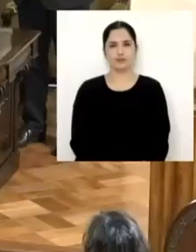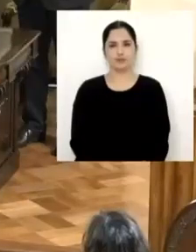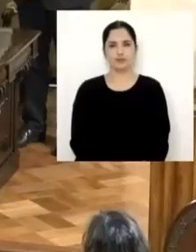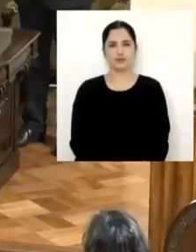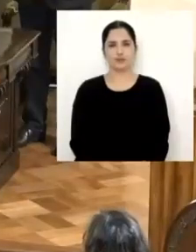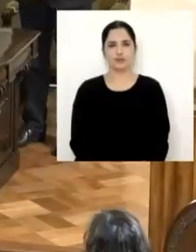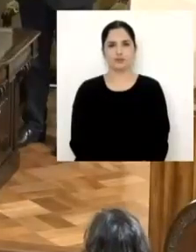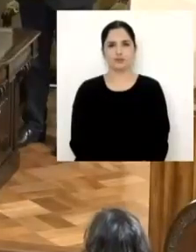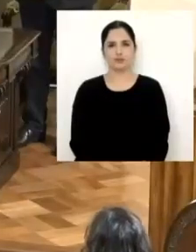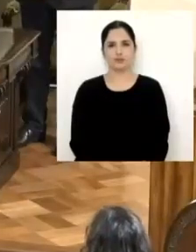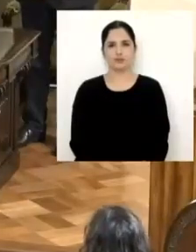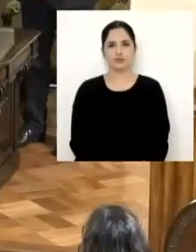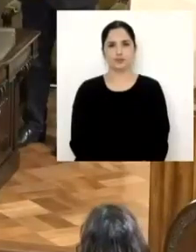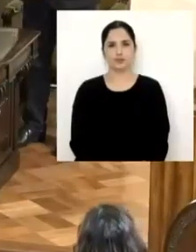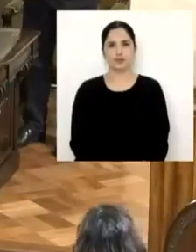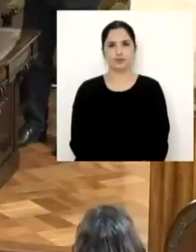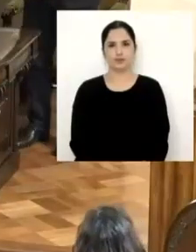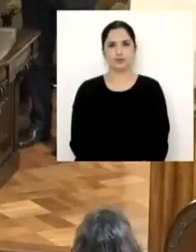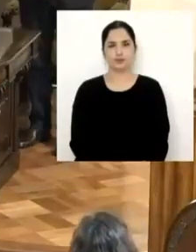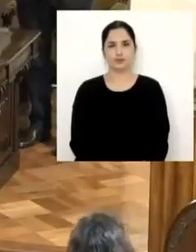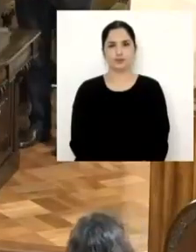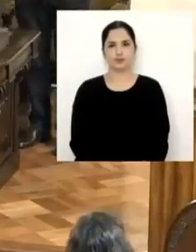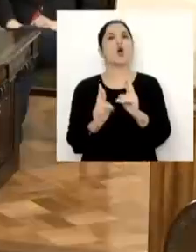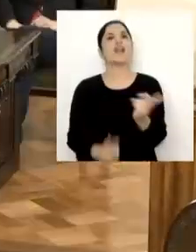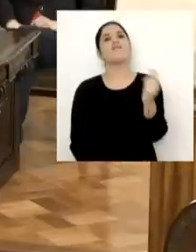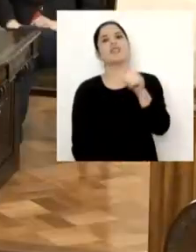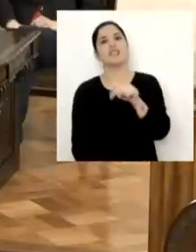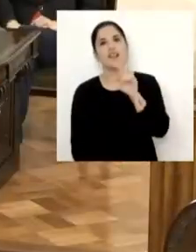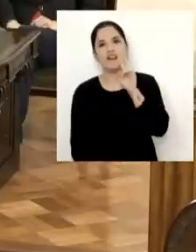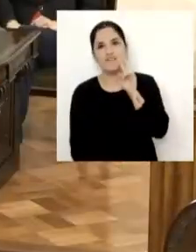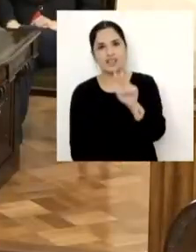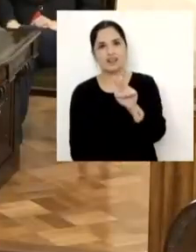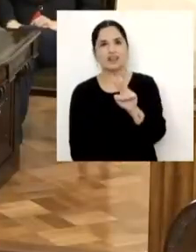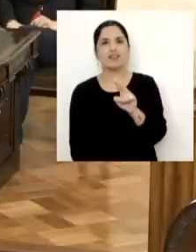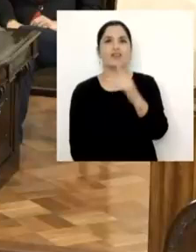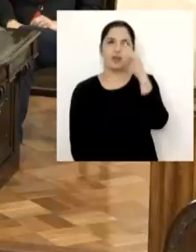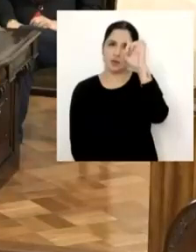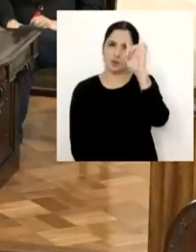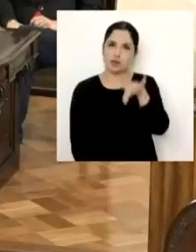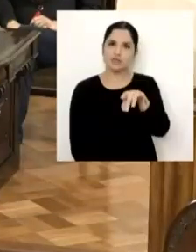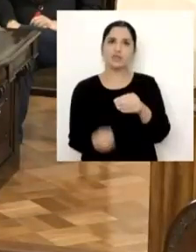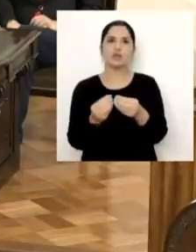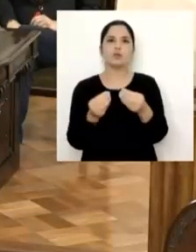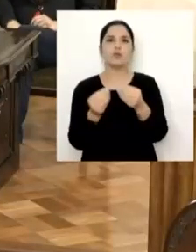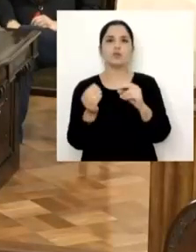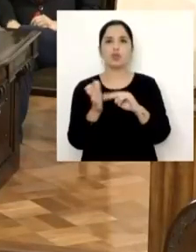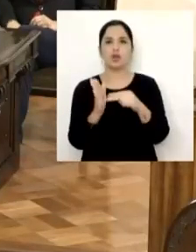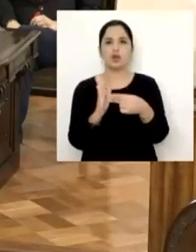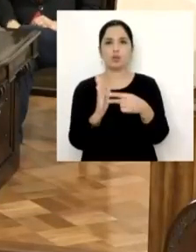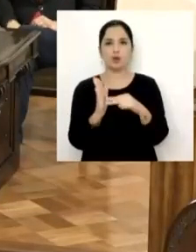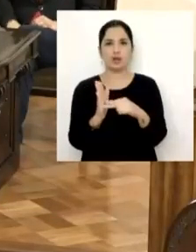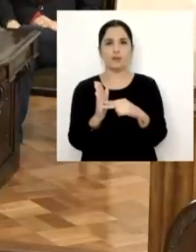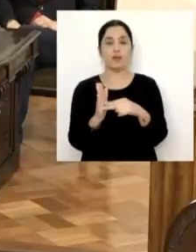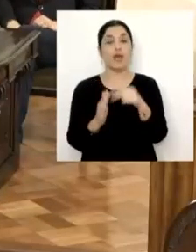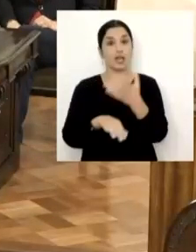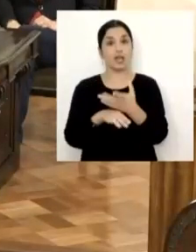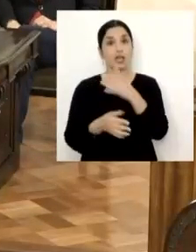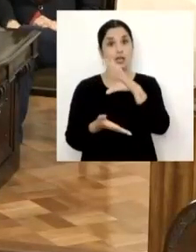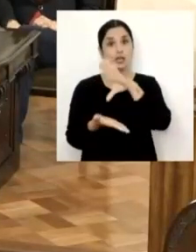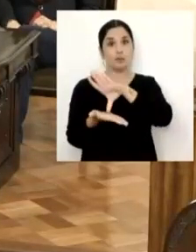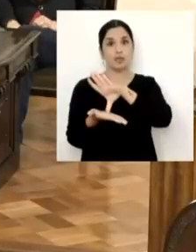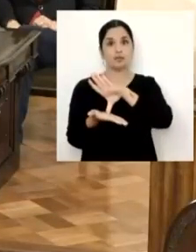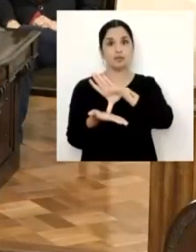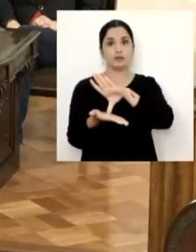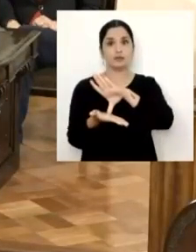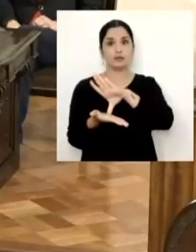inicia con los sueños y las esperanzas de una comunidad que es crítica y resistente, pero también solidaria y generosa, que